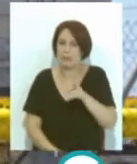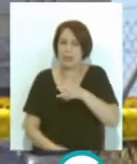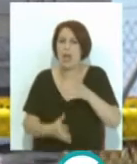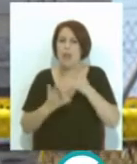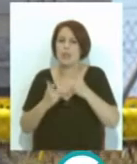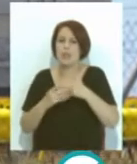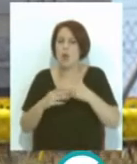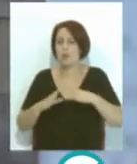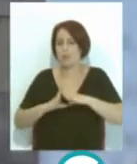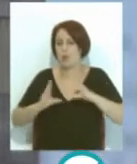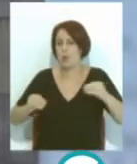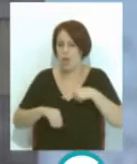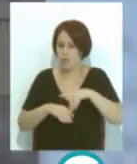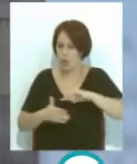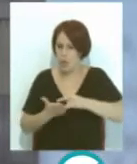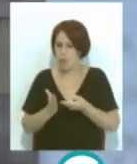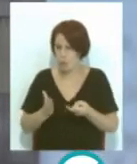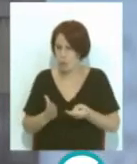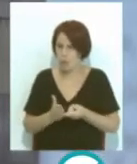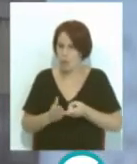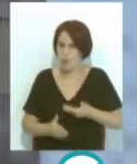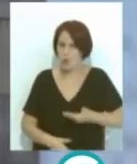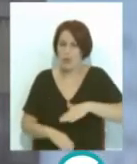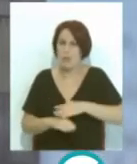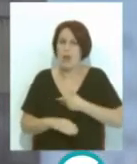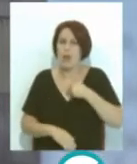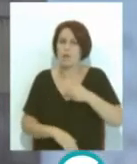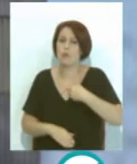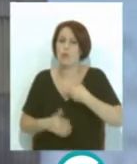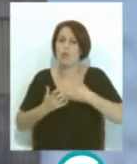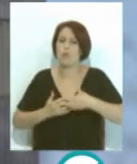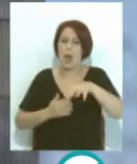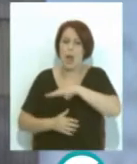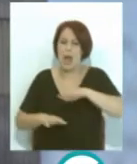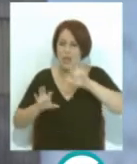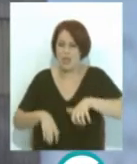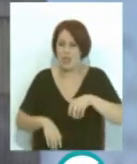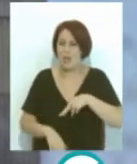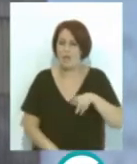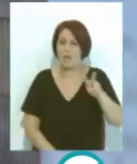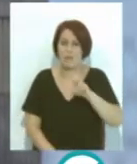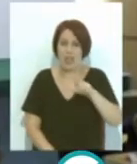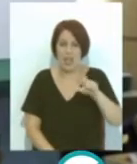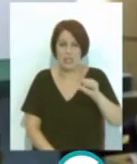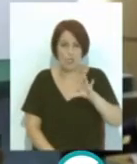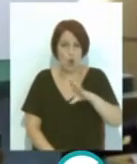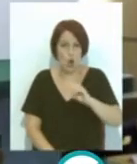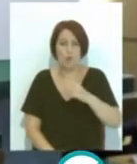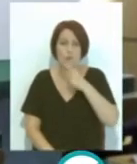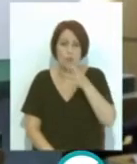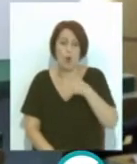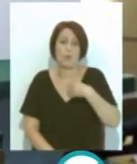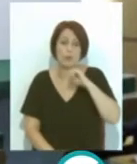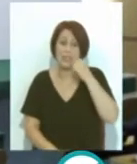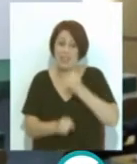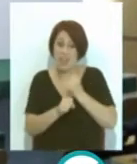andaluza con este proyecto que consideran vital para el futuro industrial de Cádiz. Rogelio Velasco, que debido a la protesta de trabajadores